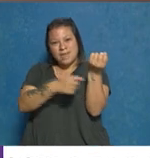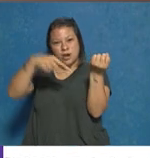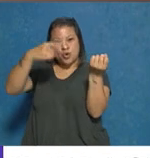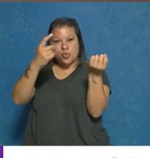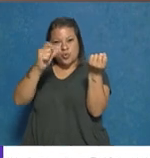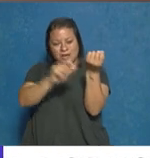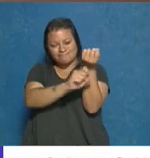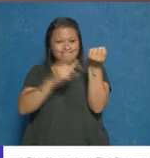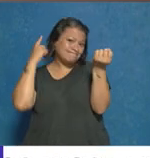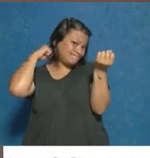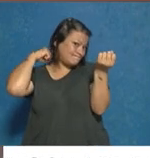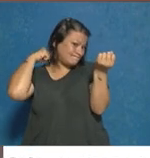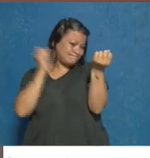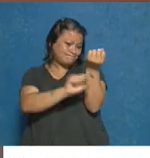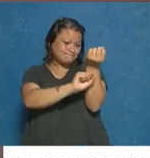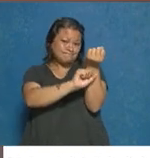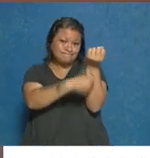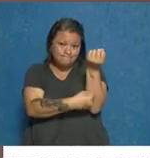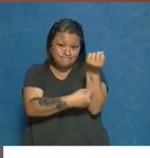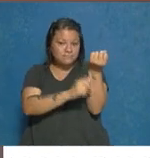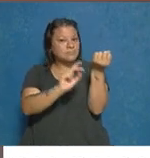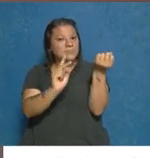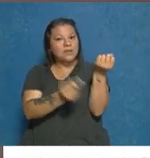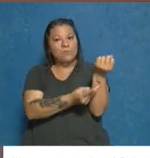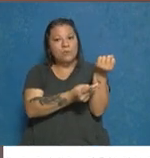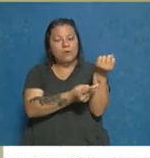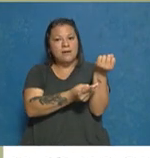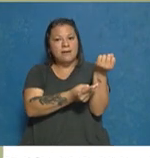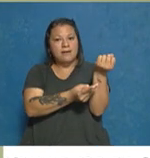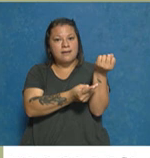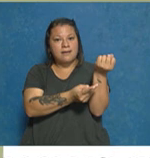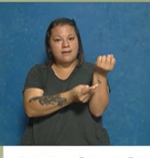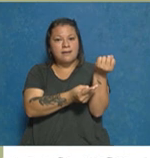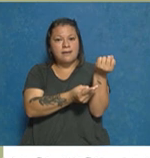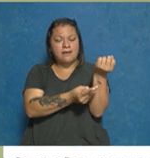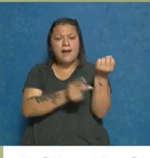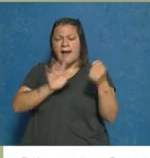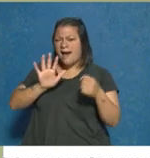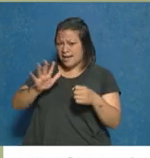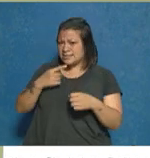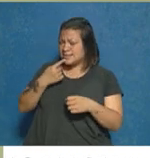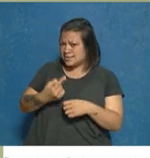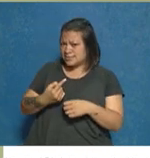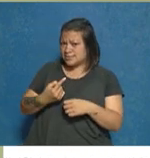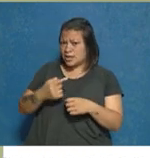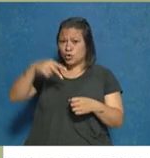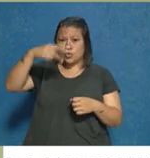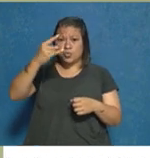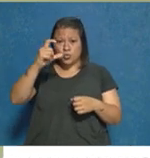nuca, lamentablemente, fallece. O sea, entra en coma, ser rompe? ¿Así lo dice, Ricardo? Sí.